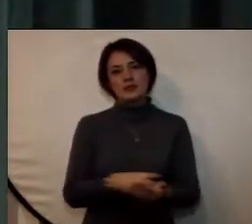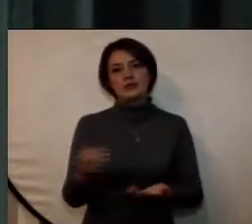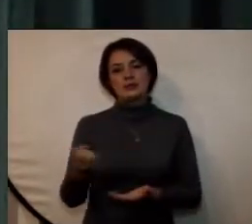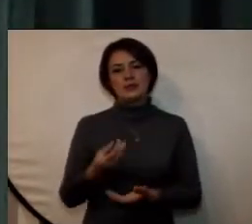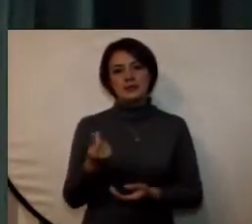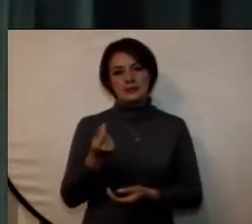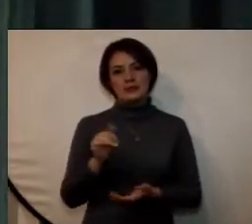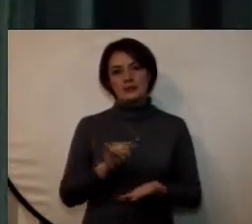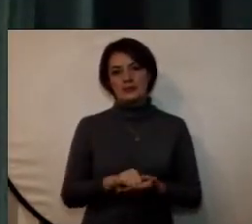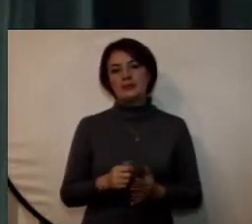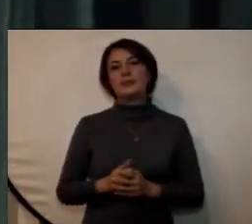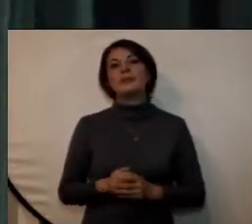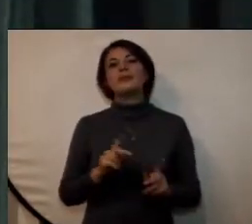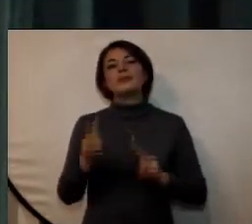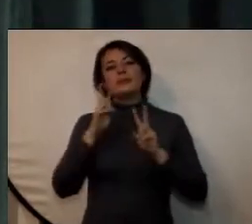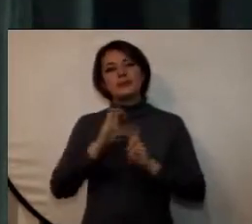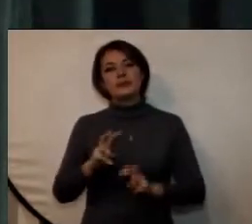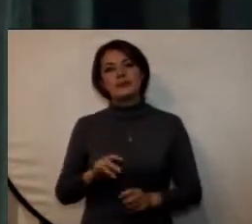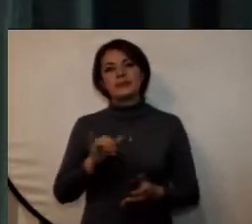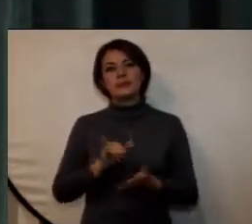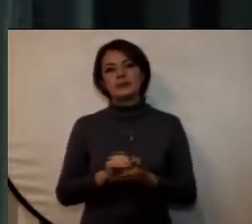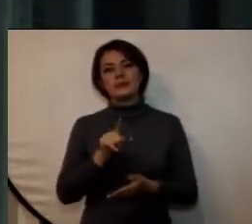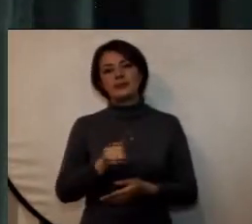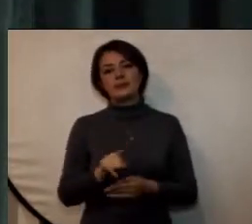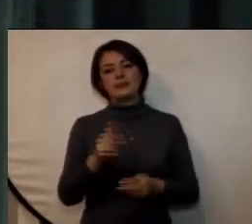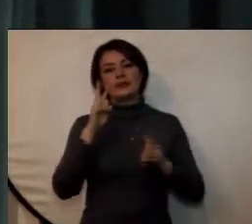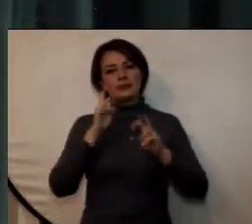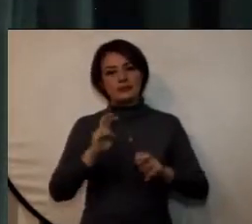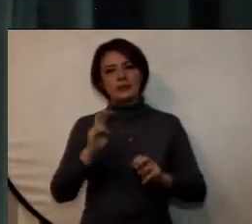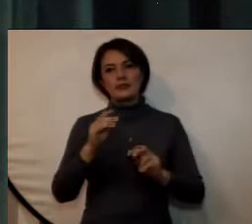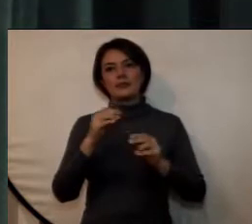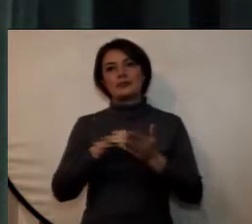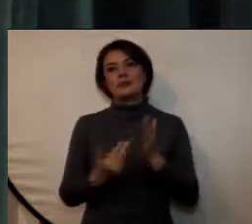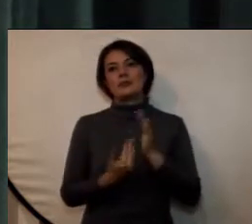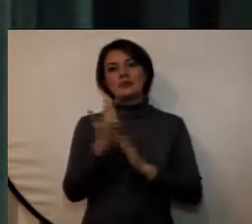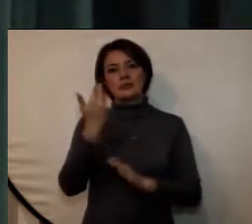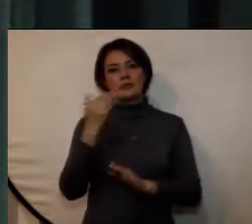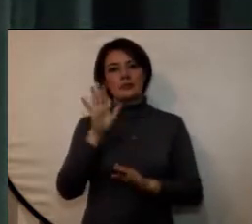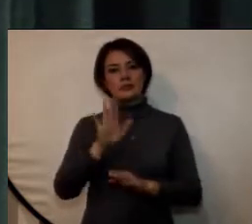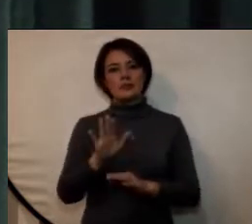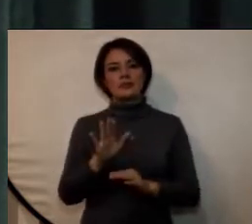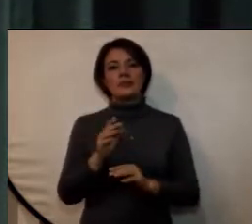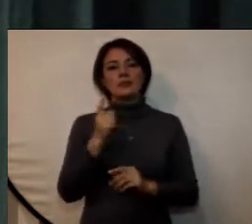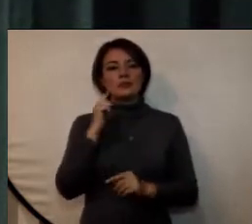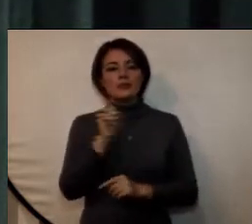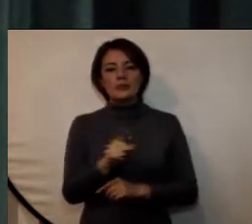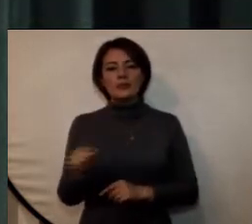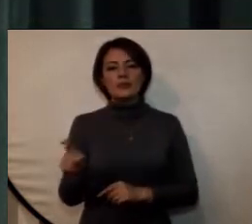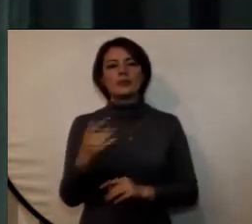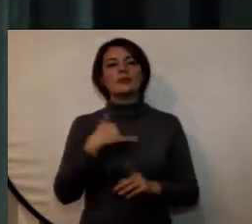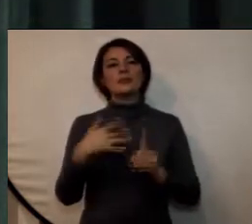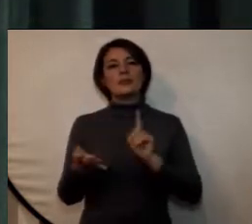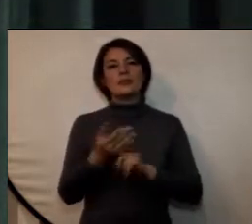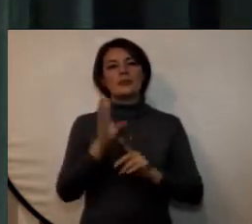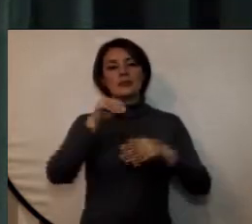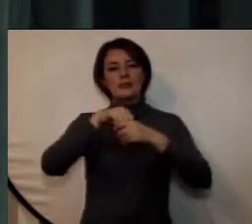luego de procesos de convocatorias en investigación innovación y emprendimiento las cuales son publicadas en la página web